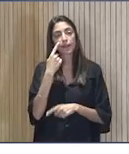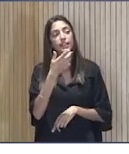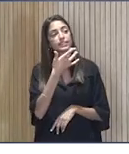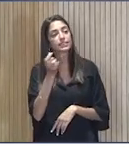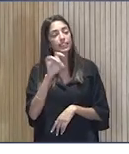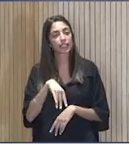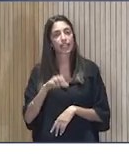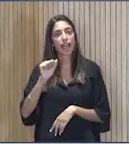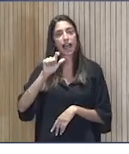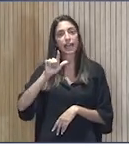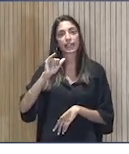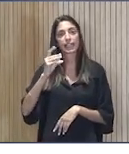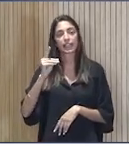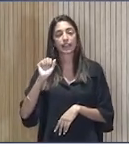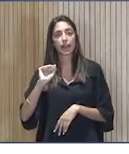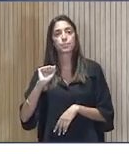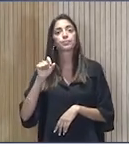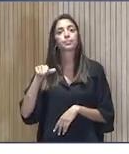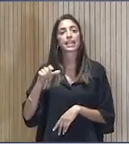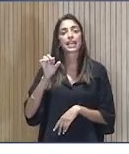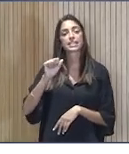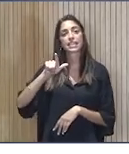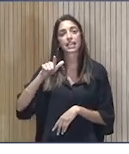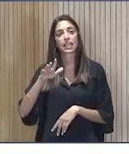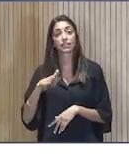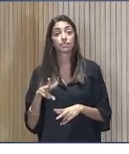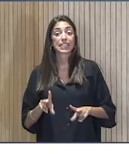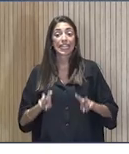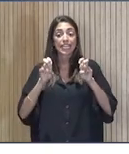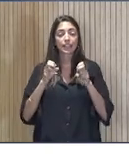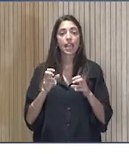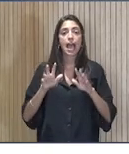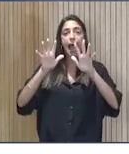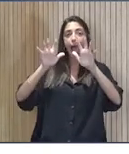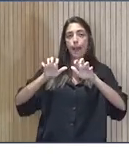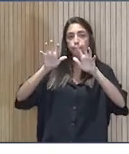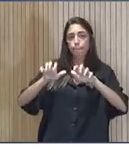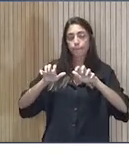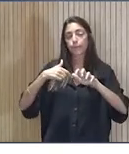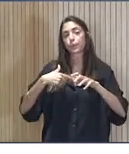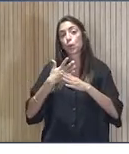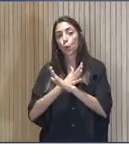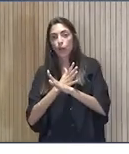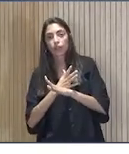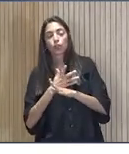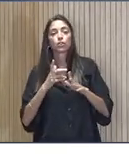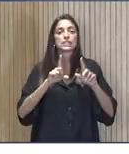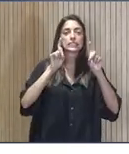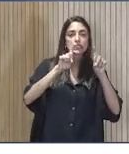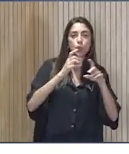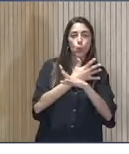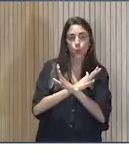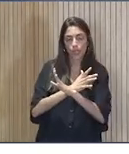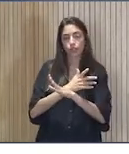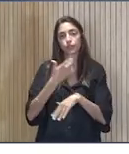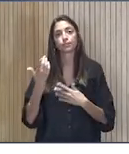Alida, ingeniería del medio, SL, con su iniciativa, aprende jugando y enseña jugando. La energía y su relación con el medio